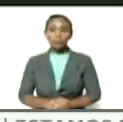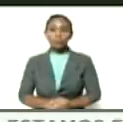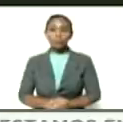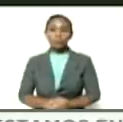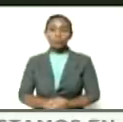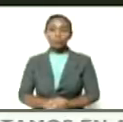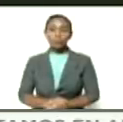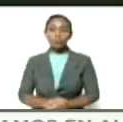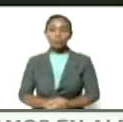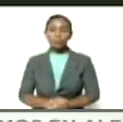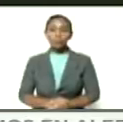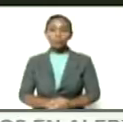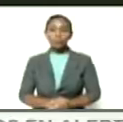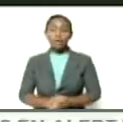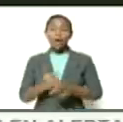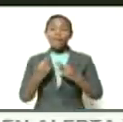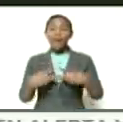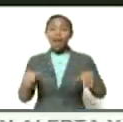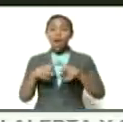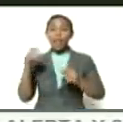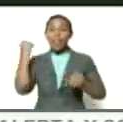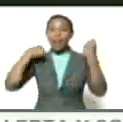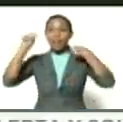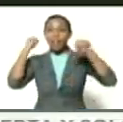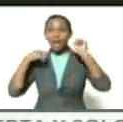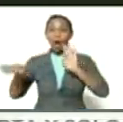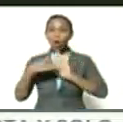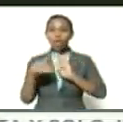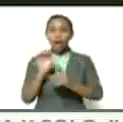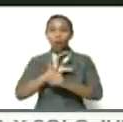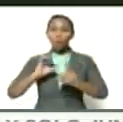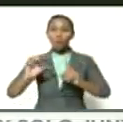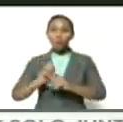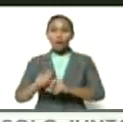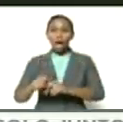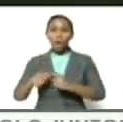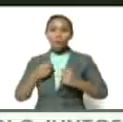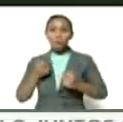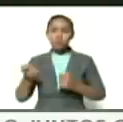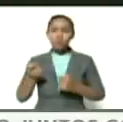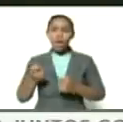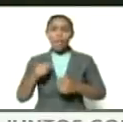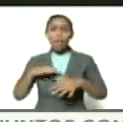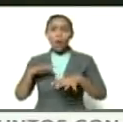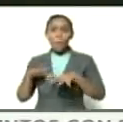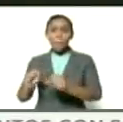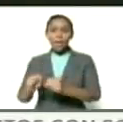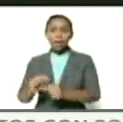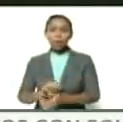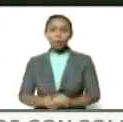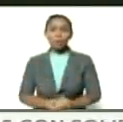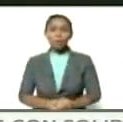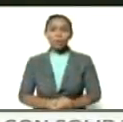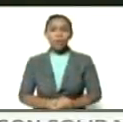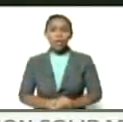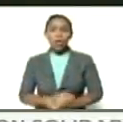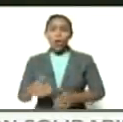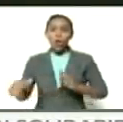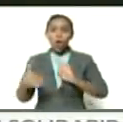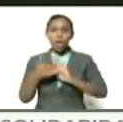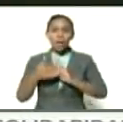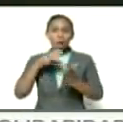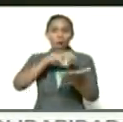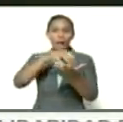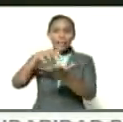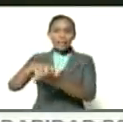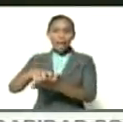y en los valores de rebeldía contra la cultura dominante de los imperios contra los estados